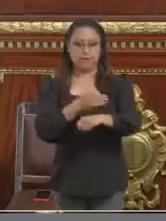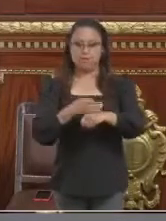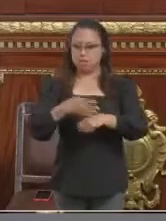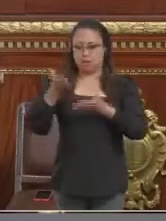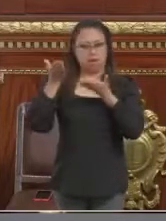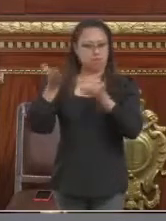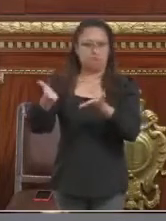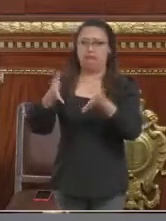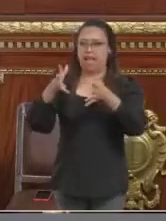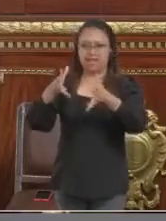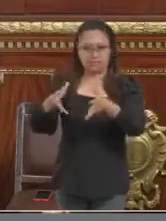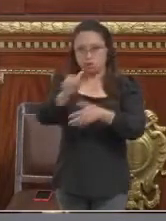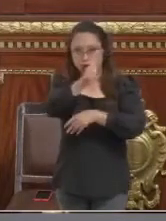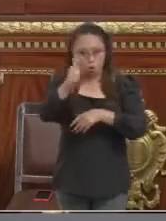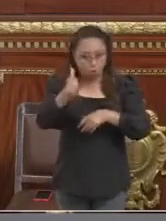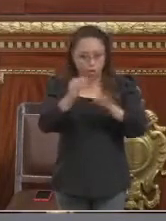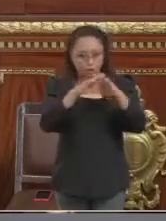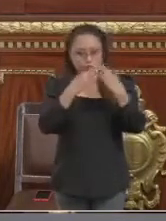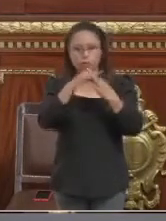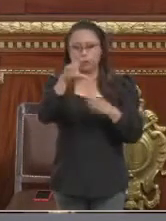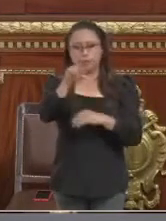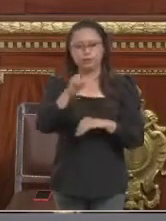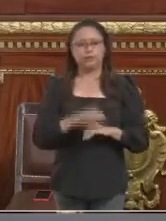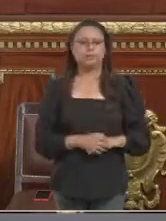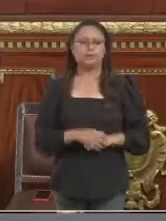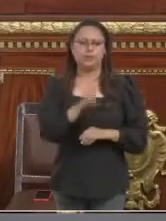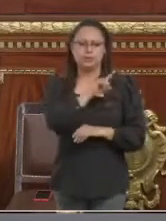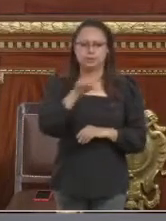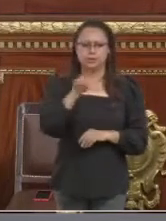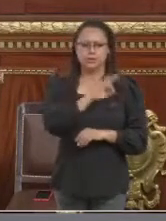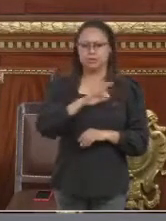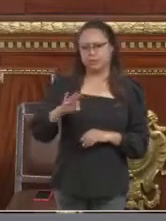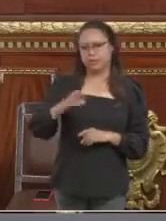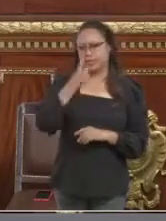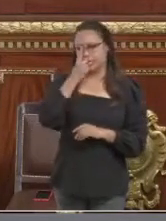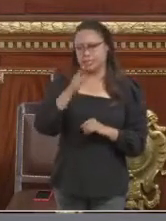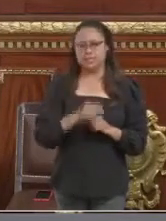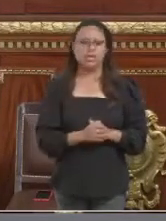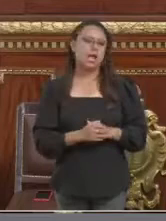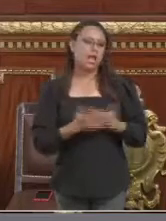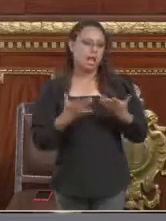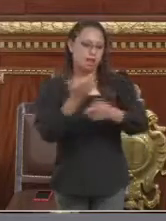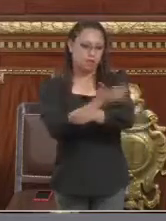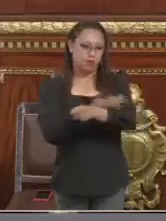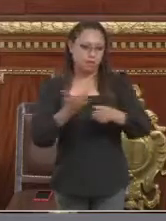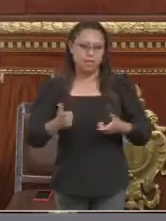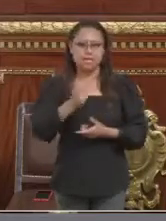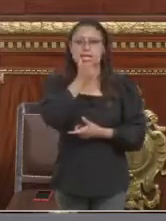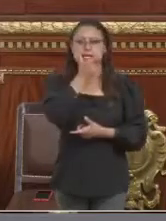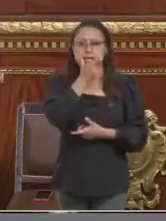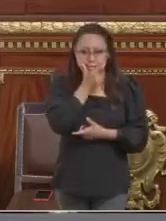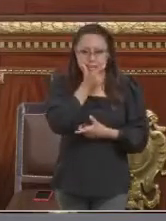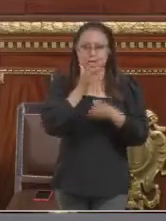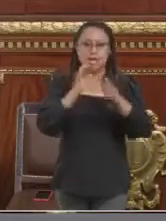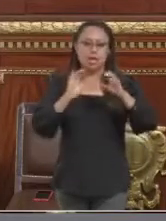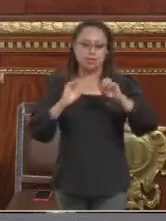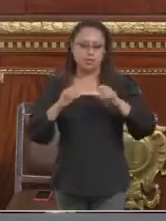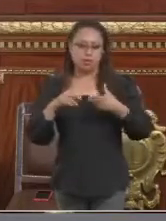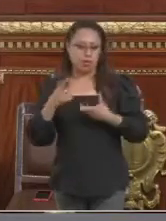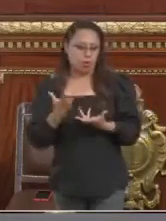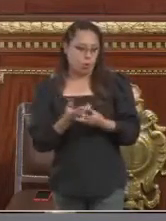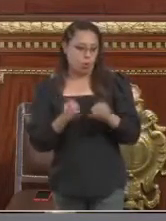Y hay muchas cosas curiosas, evidentemente se podrán imaginar que voy a hablar de la familia lesboparental, lesbomaternal, de la familia